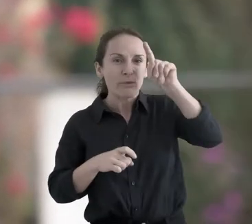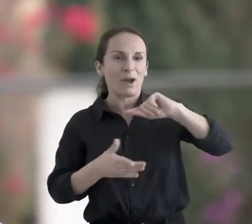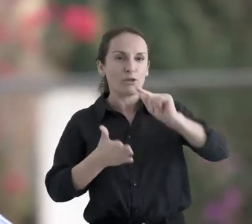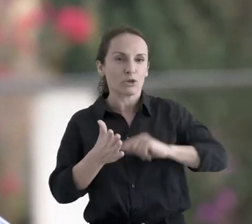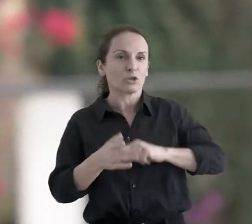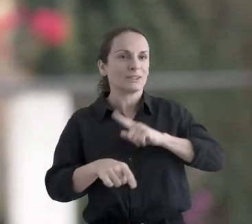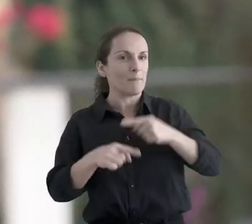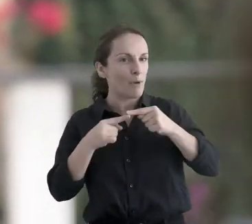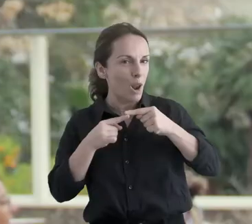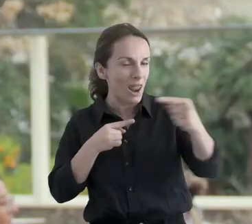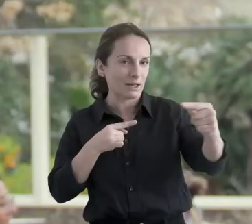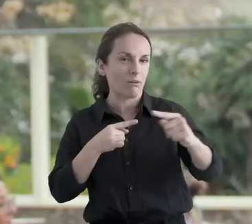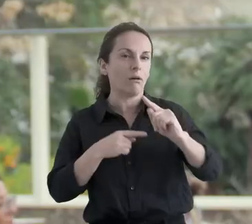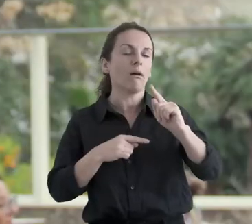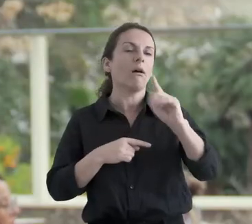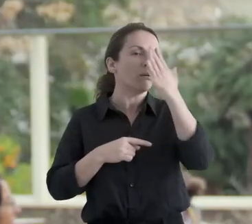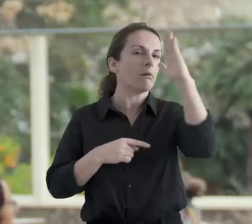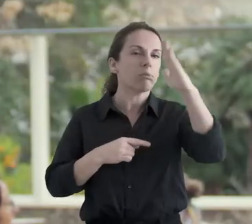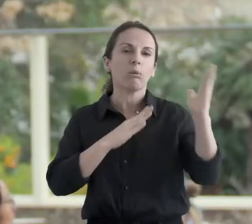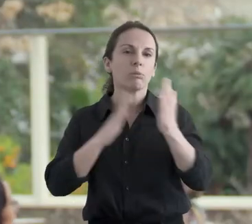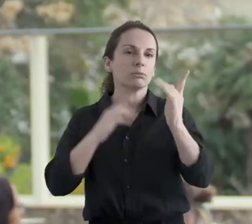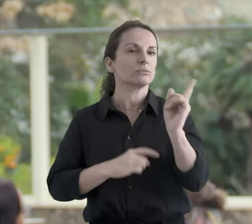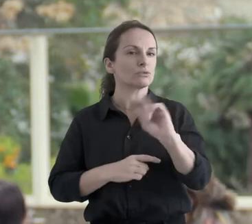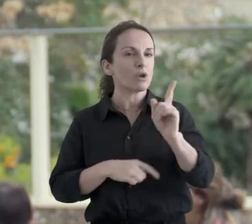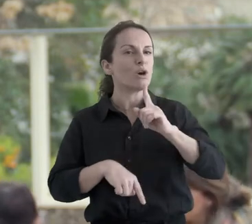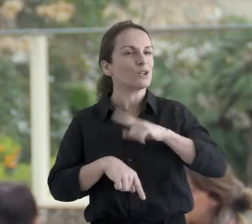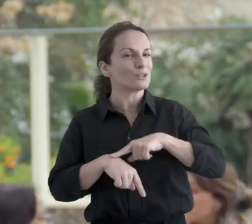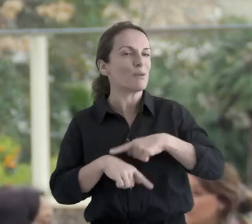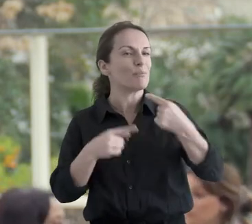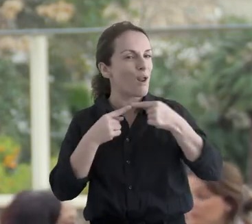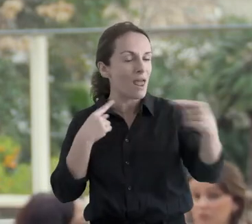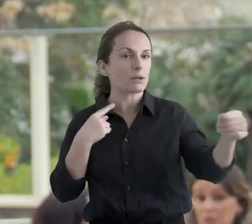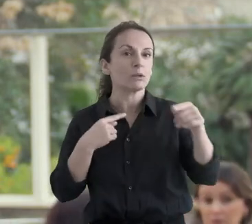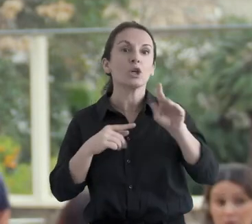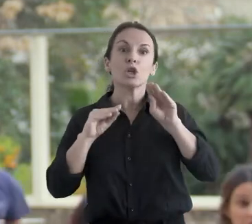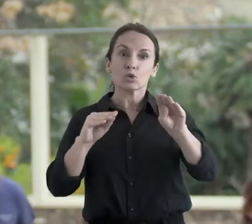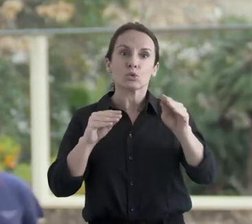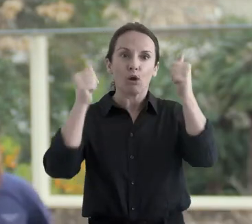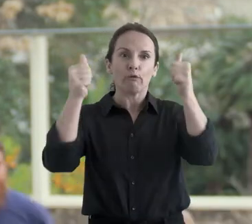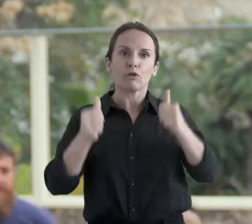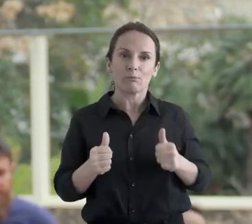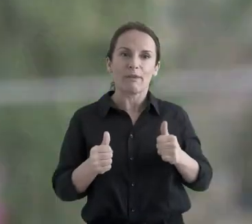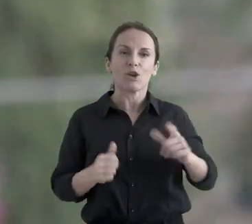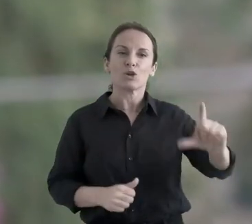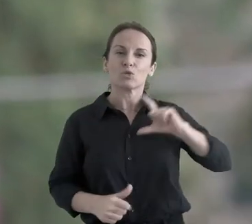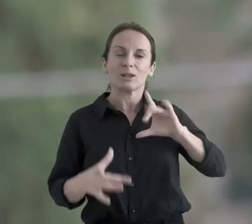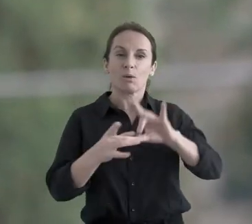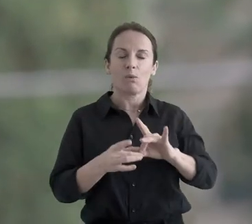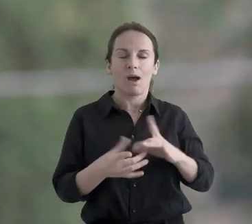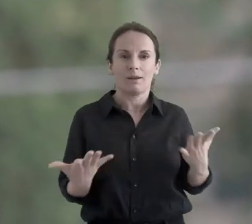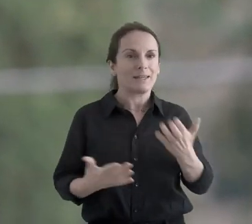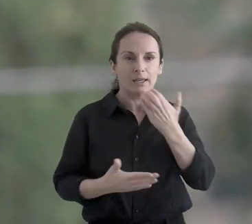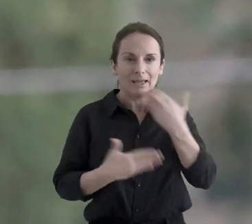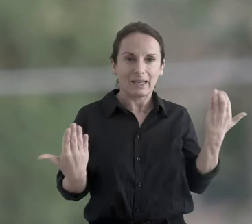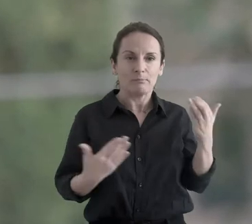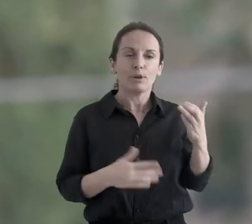estable, con personal pagado de acuerdo a sus formaciones. Lo que no es lógico es